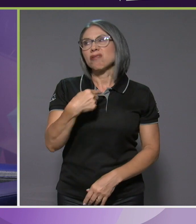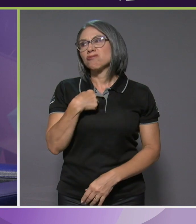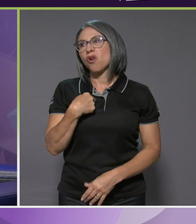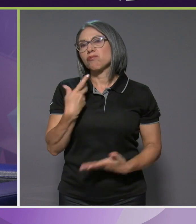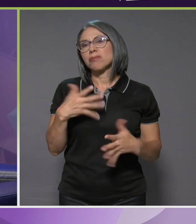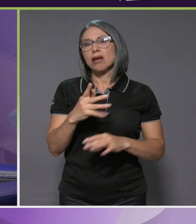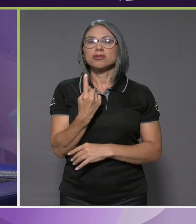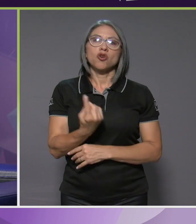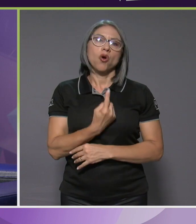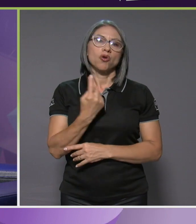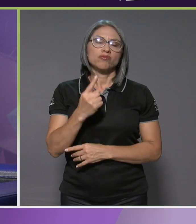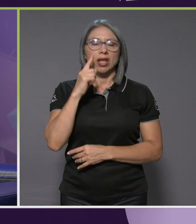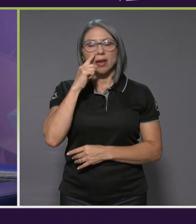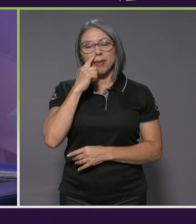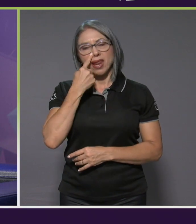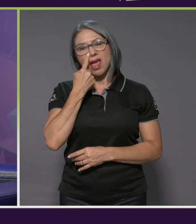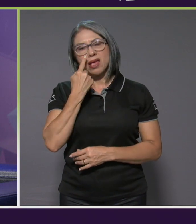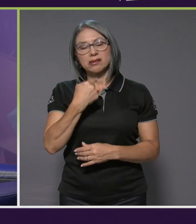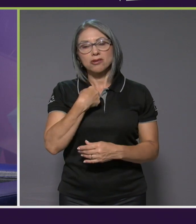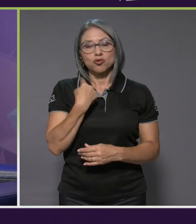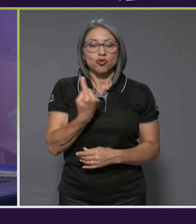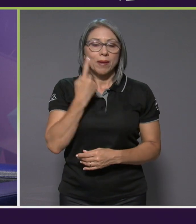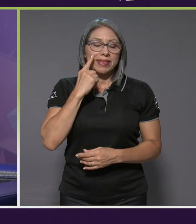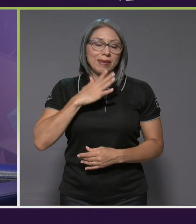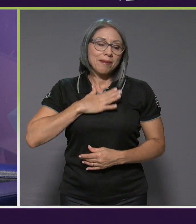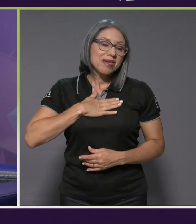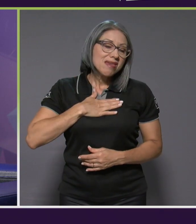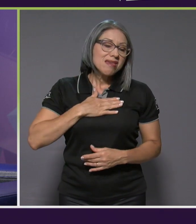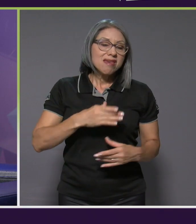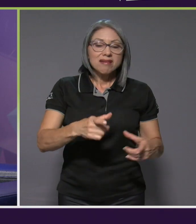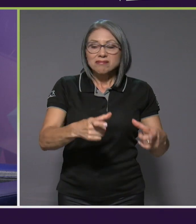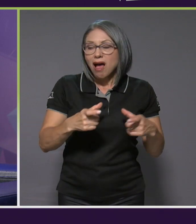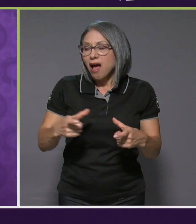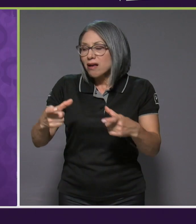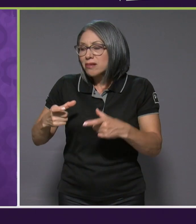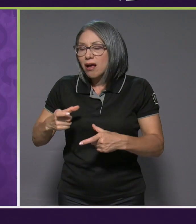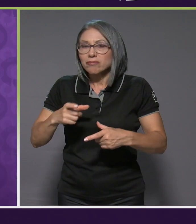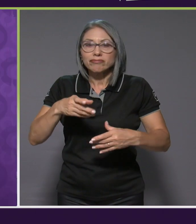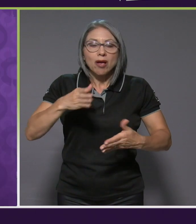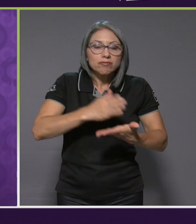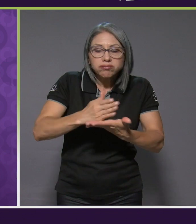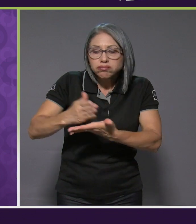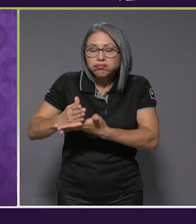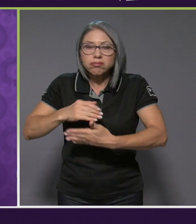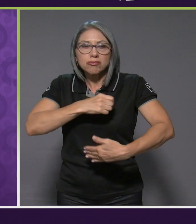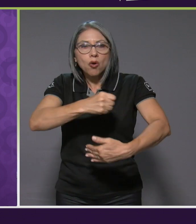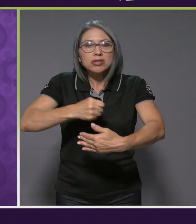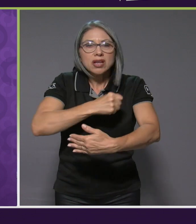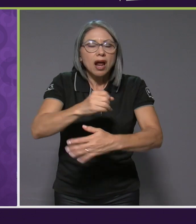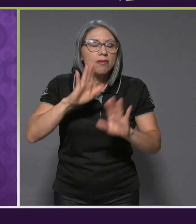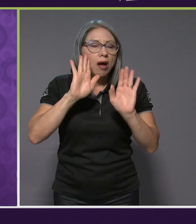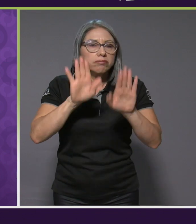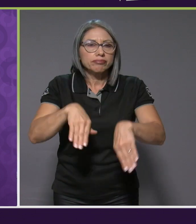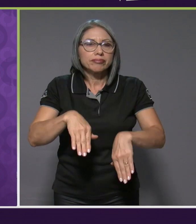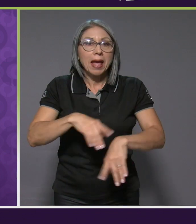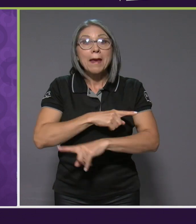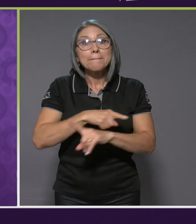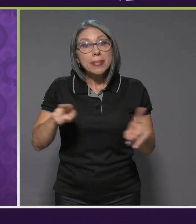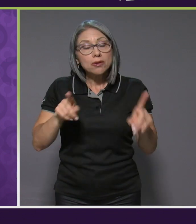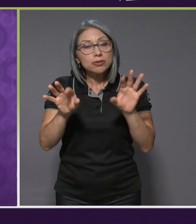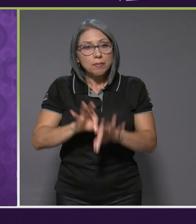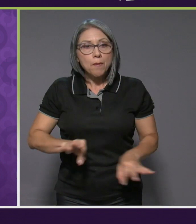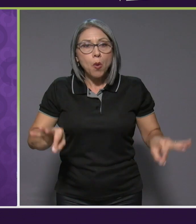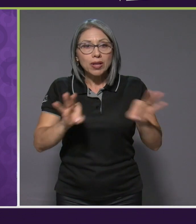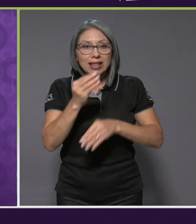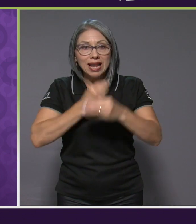qué pereza cocinar solo para mí, preparar algo, sacar las ollas, sacar las cosas y cocinar, pero al final la alimentación es importante,